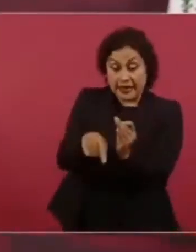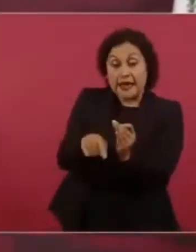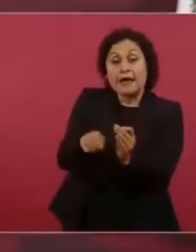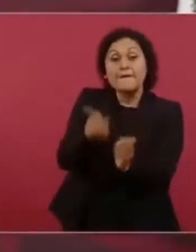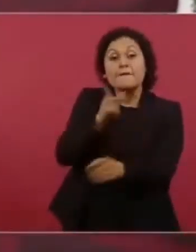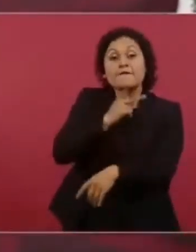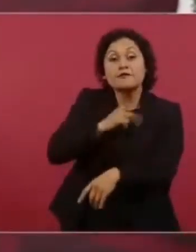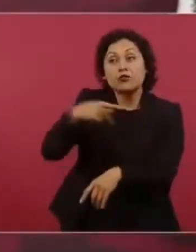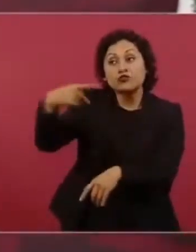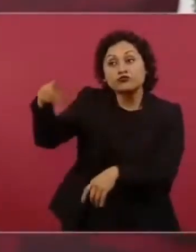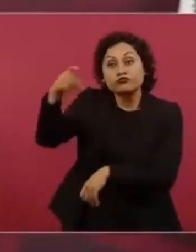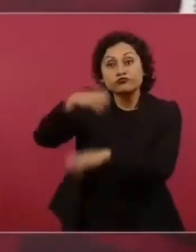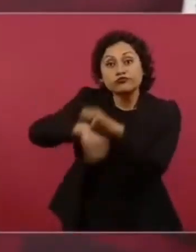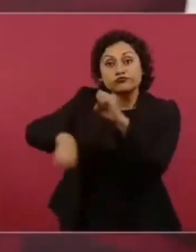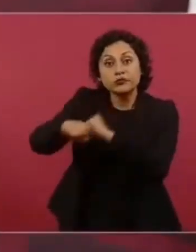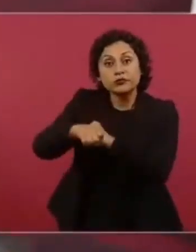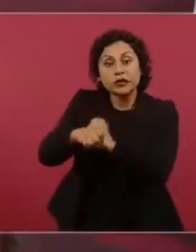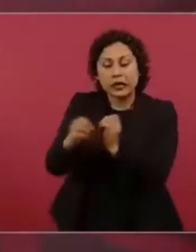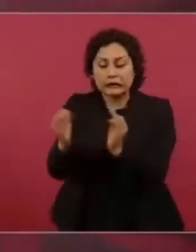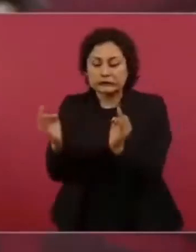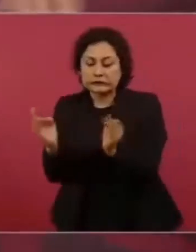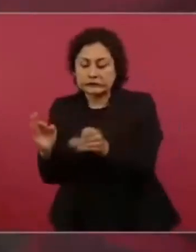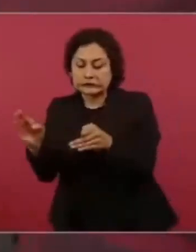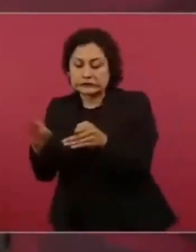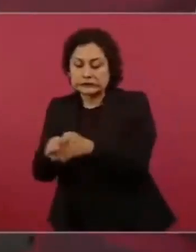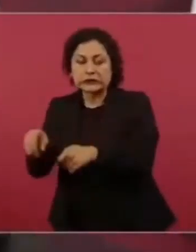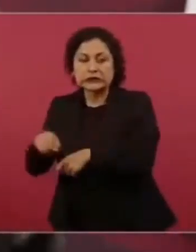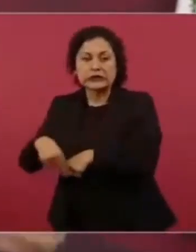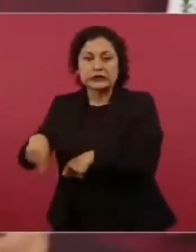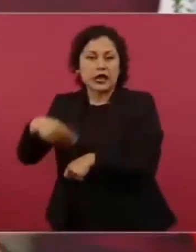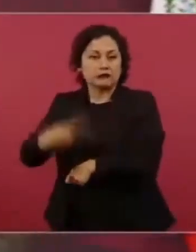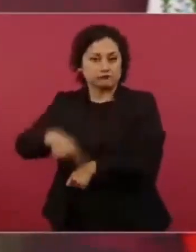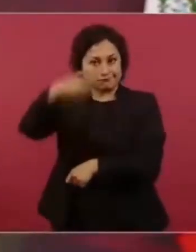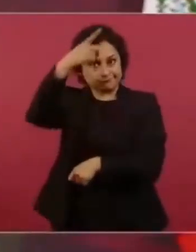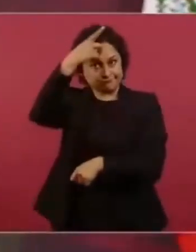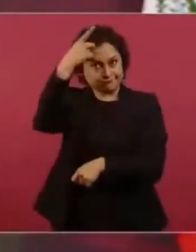quien opera el yacimiento conjunto